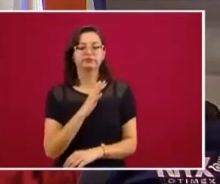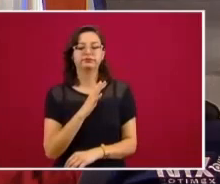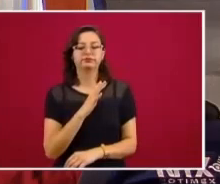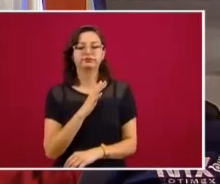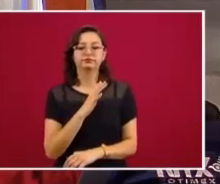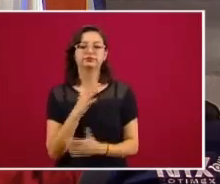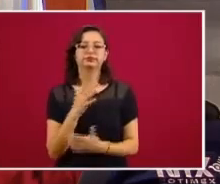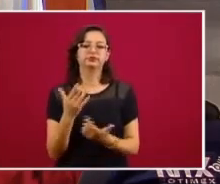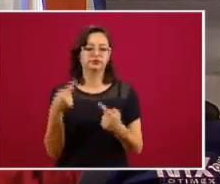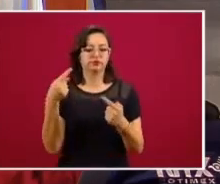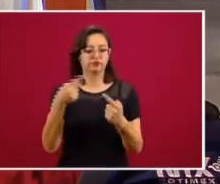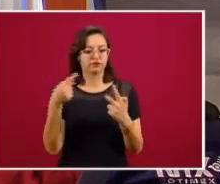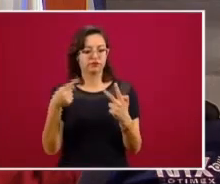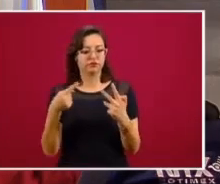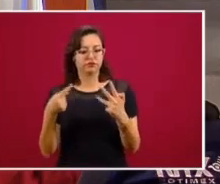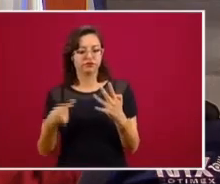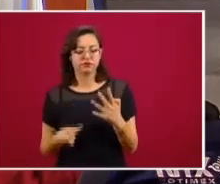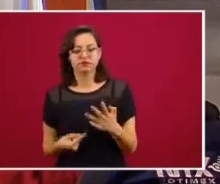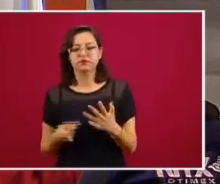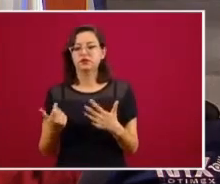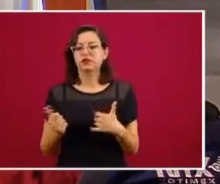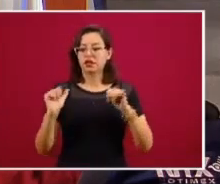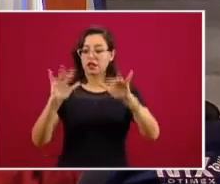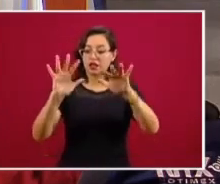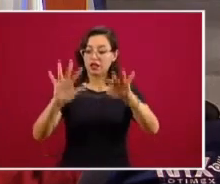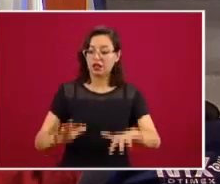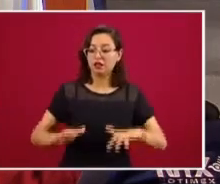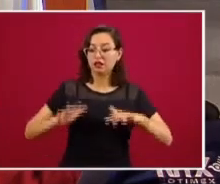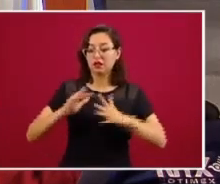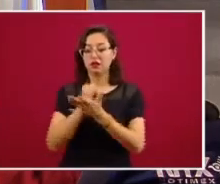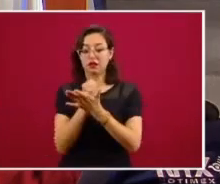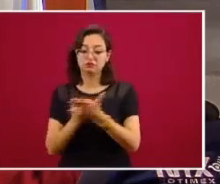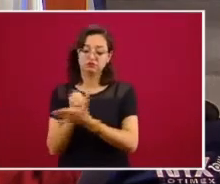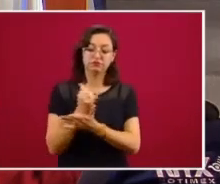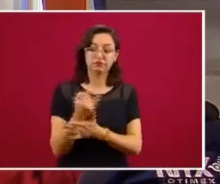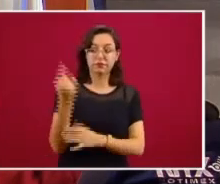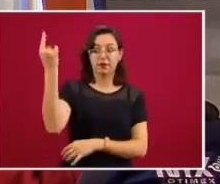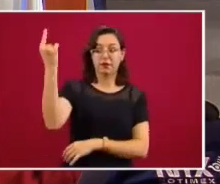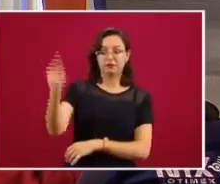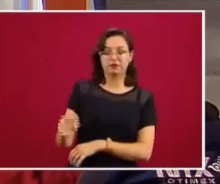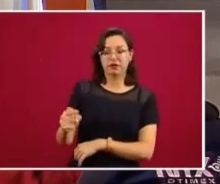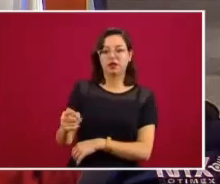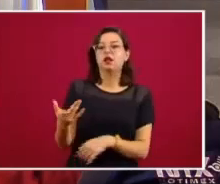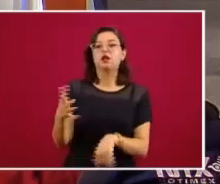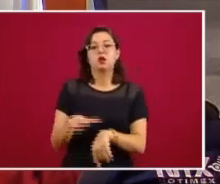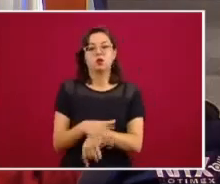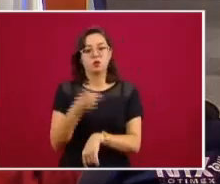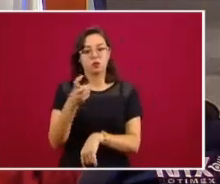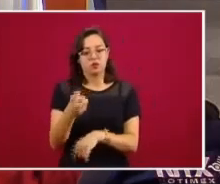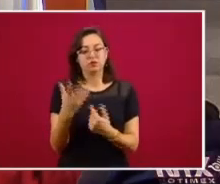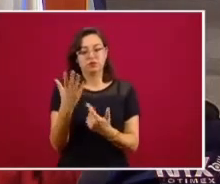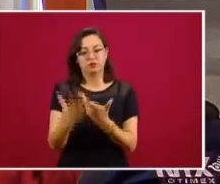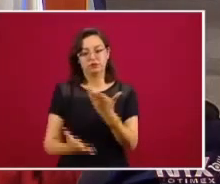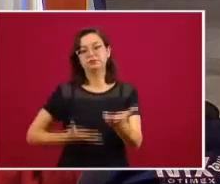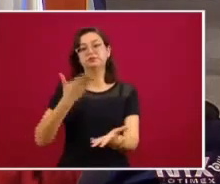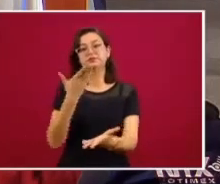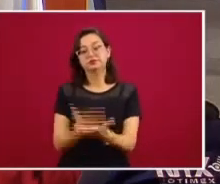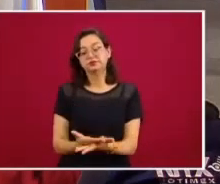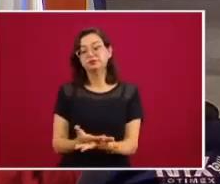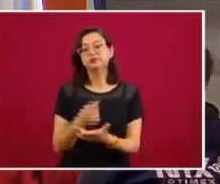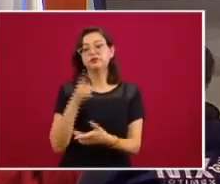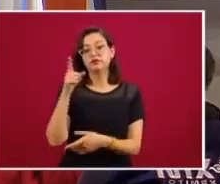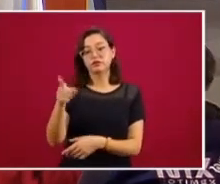los mandatos que le da la Asamblea General. Por eso la resolución lo que intenta es generarle un mandato al